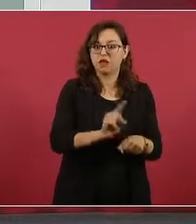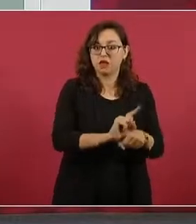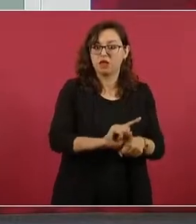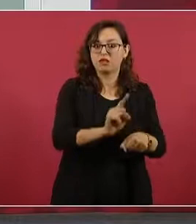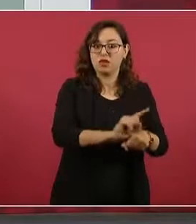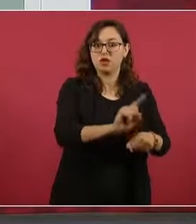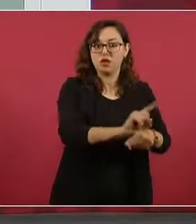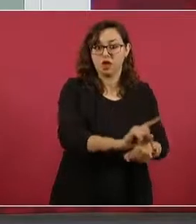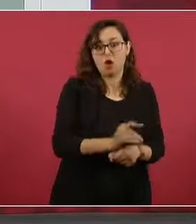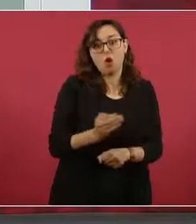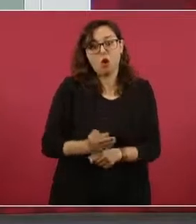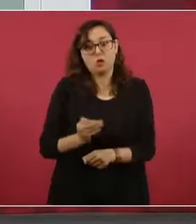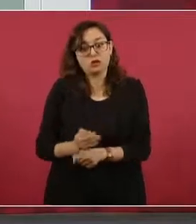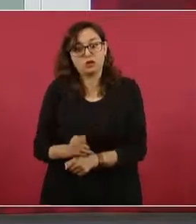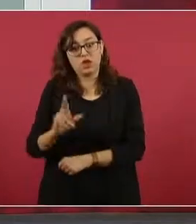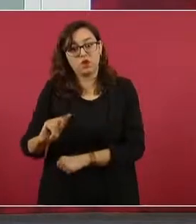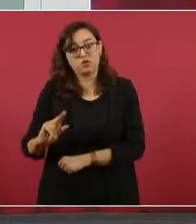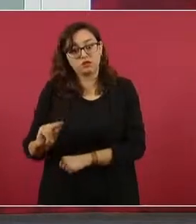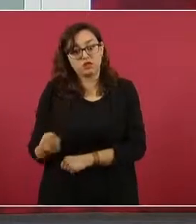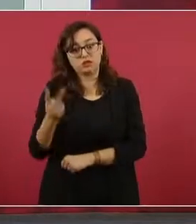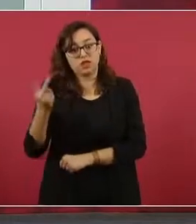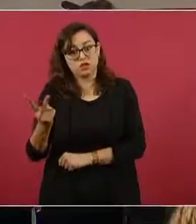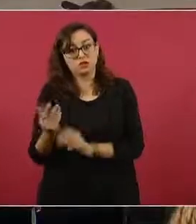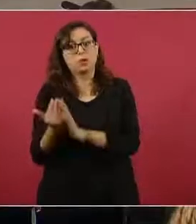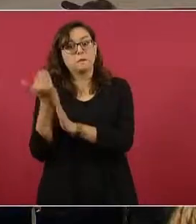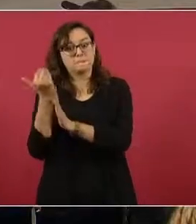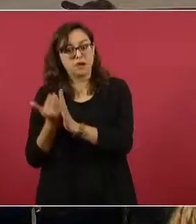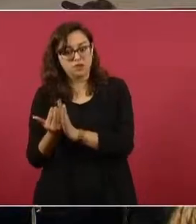Pero pon secuestros.